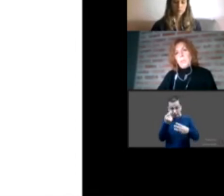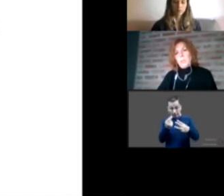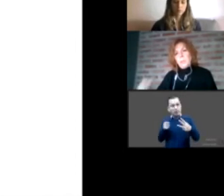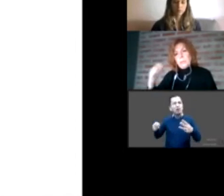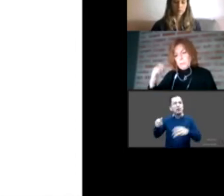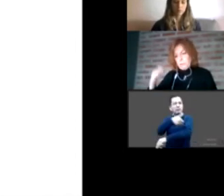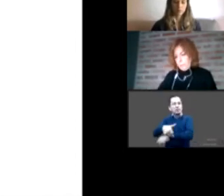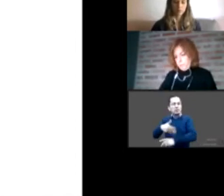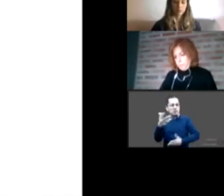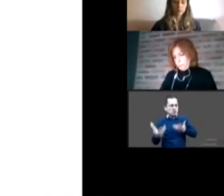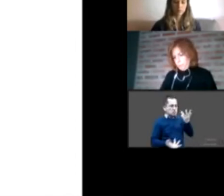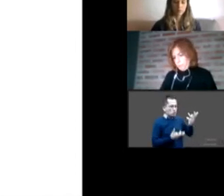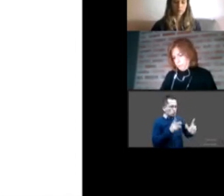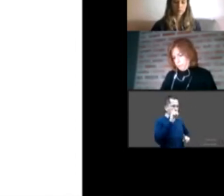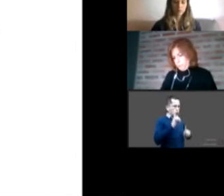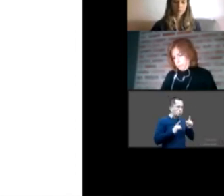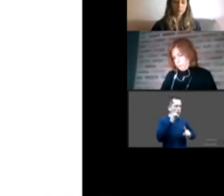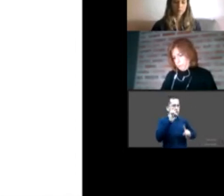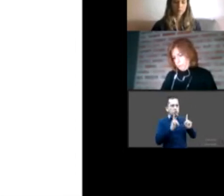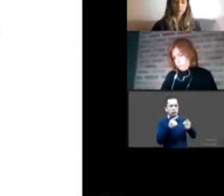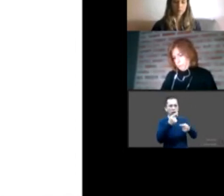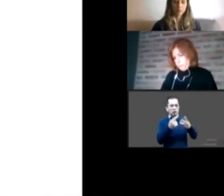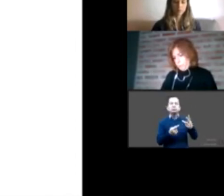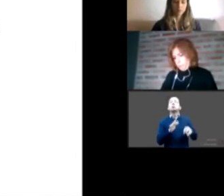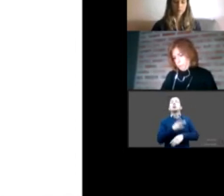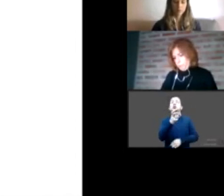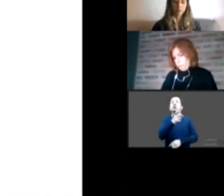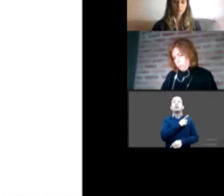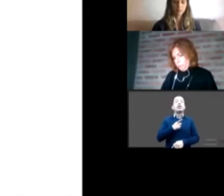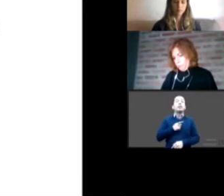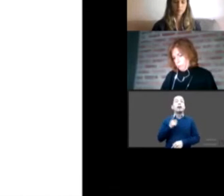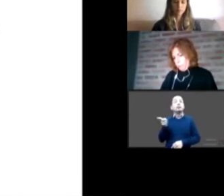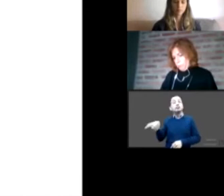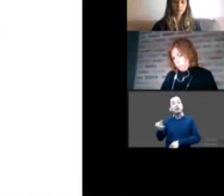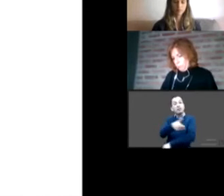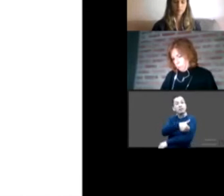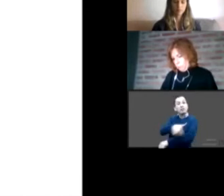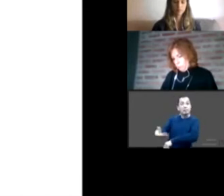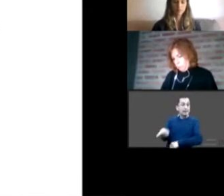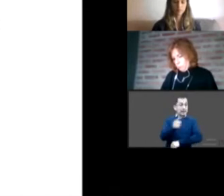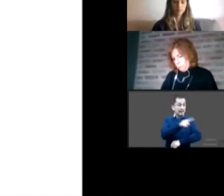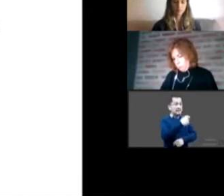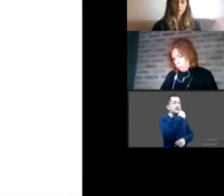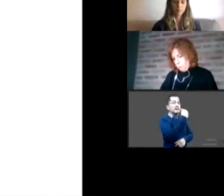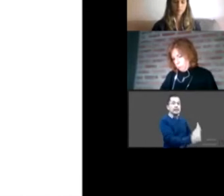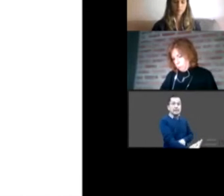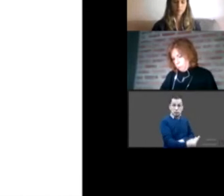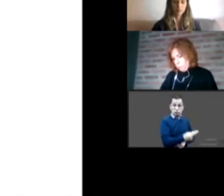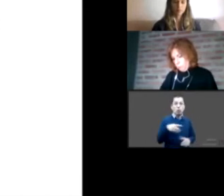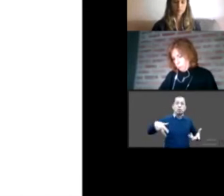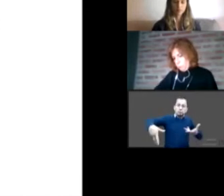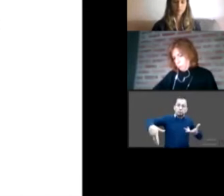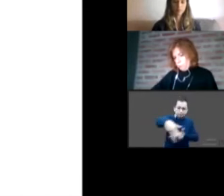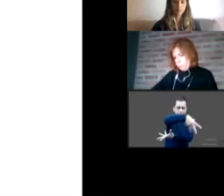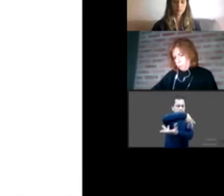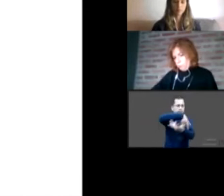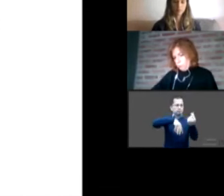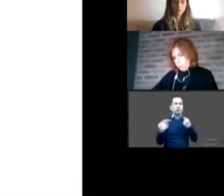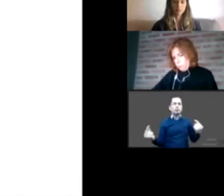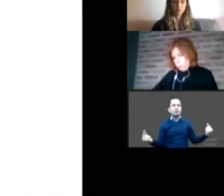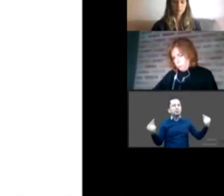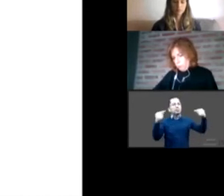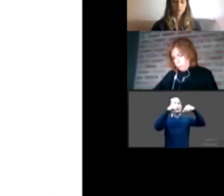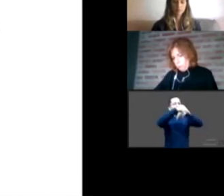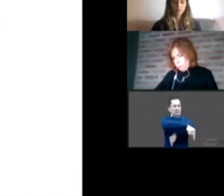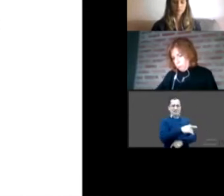y la posibilidad de relacionarse con un niño herido y que por múltiples